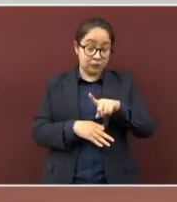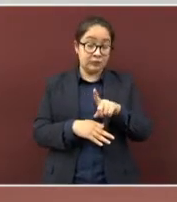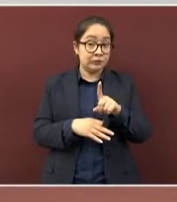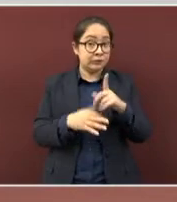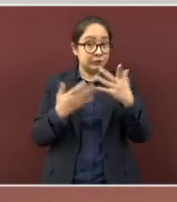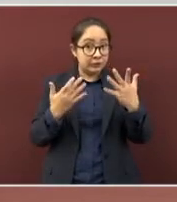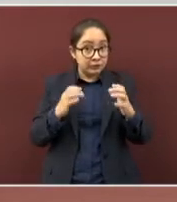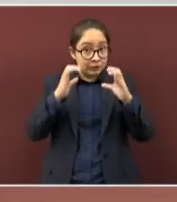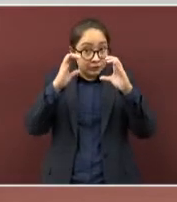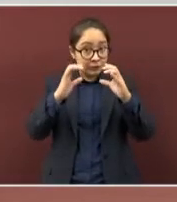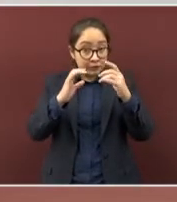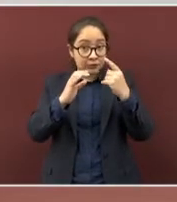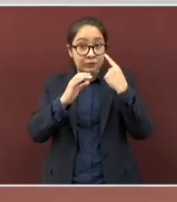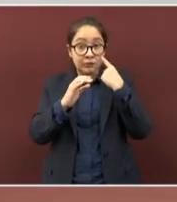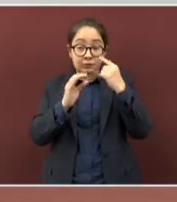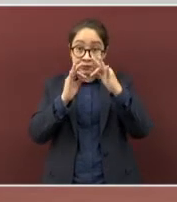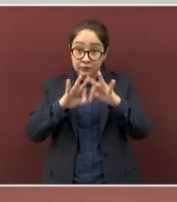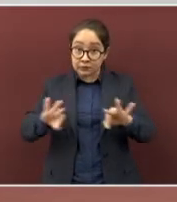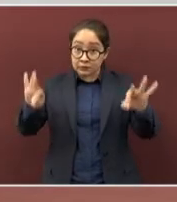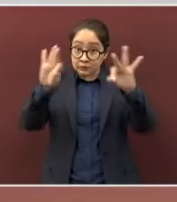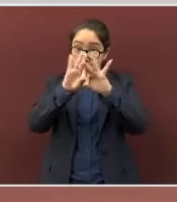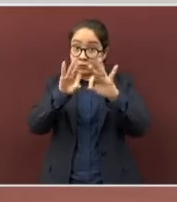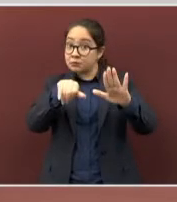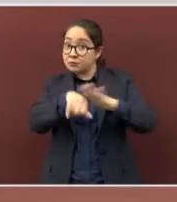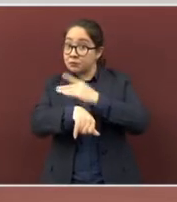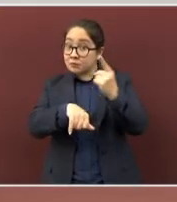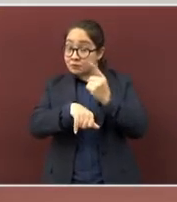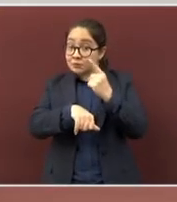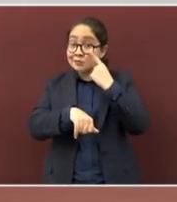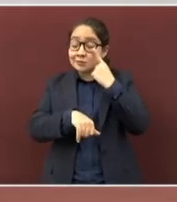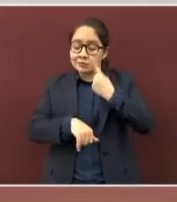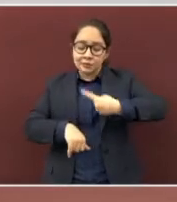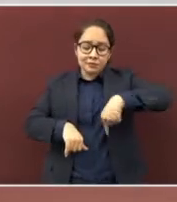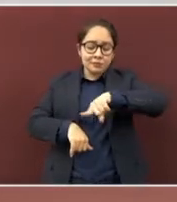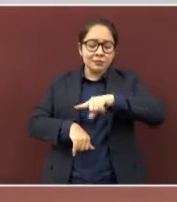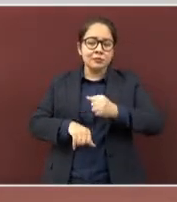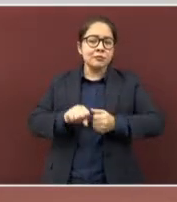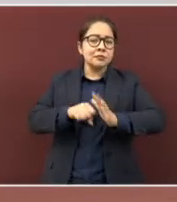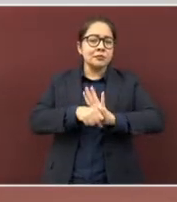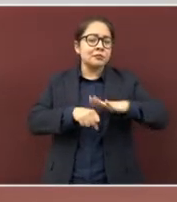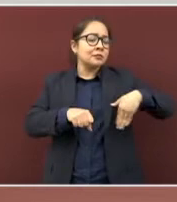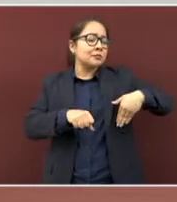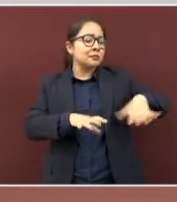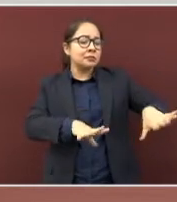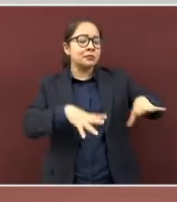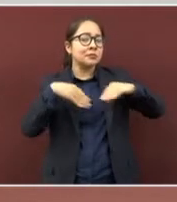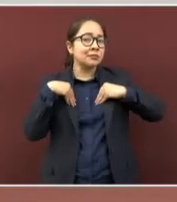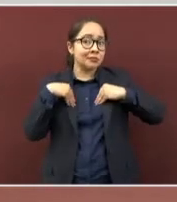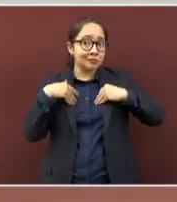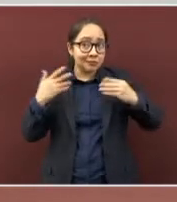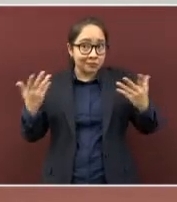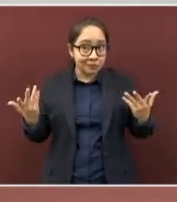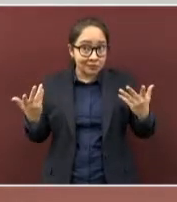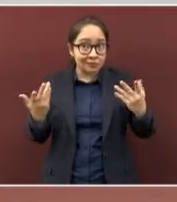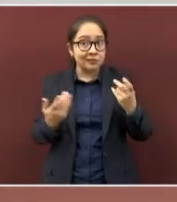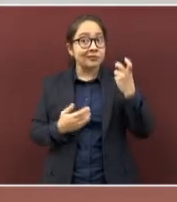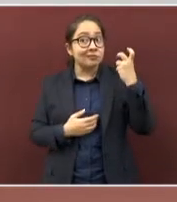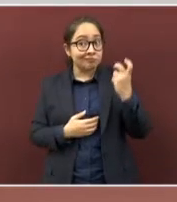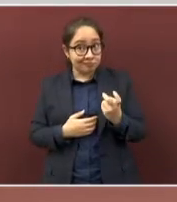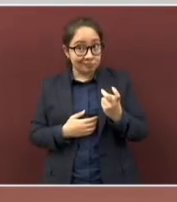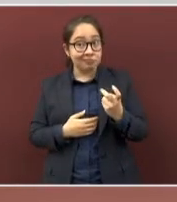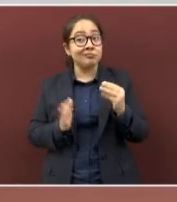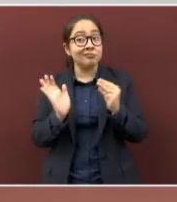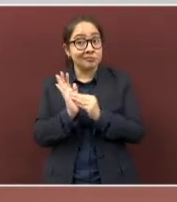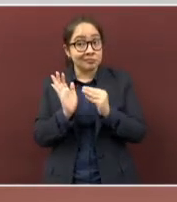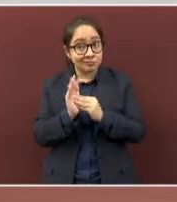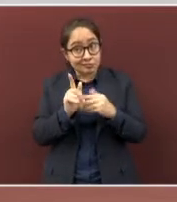que considera este dato, pues estos enfermos recién desarrollaron la COVID-19, lo cual quiere decir que